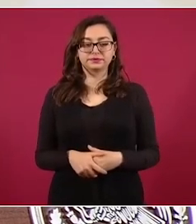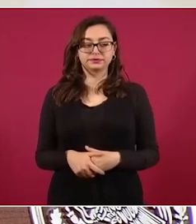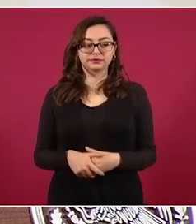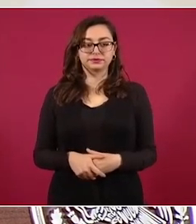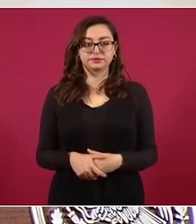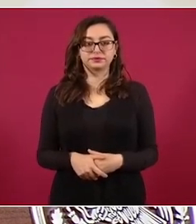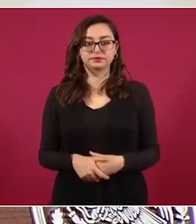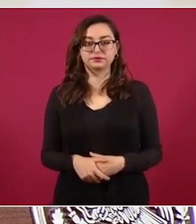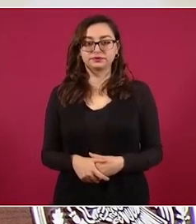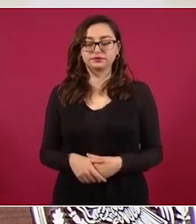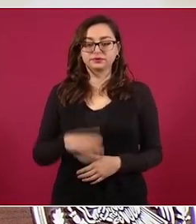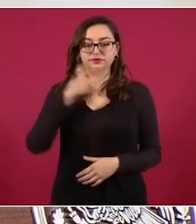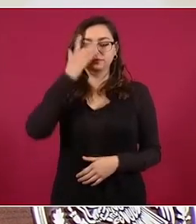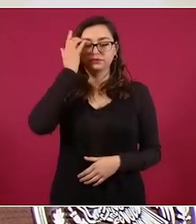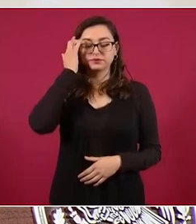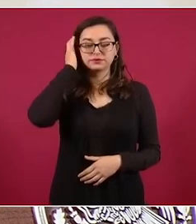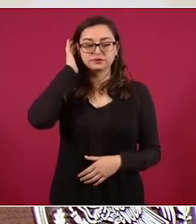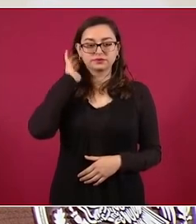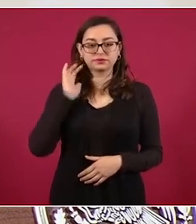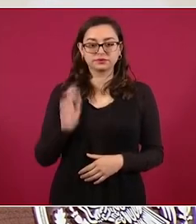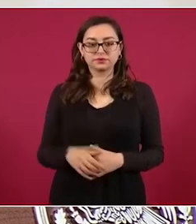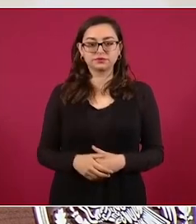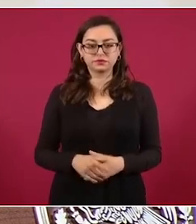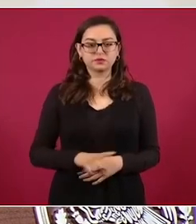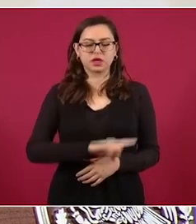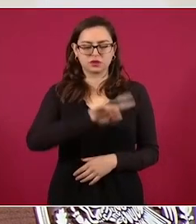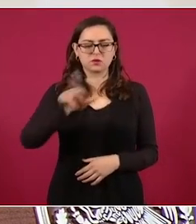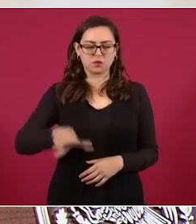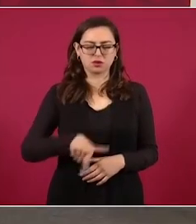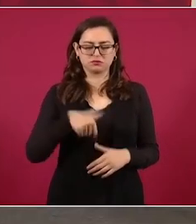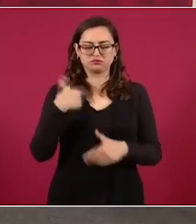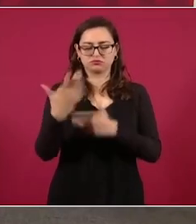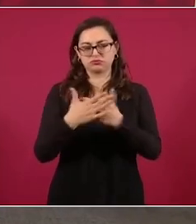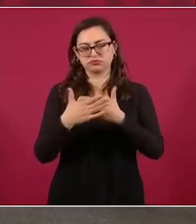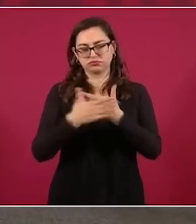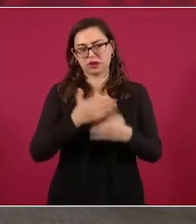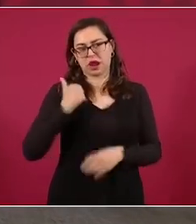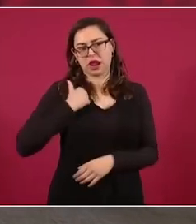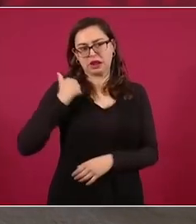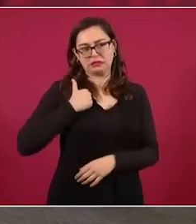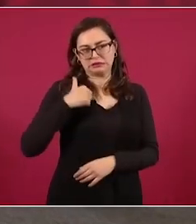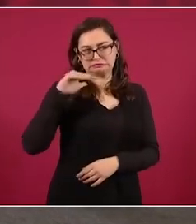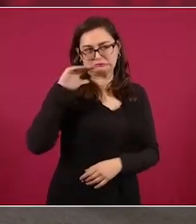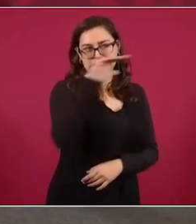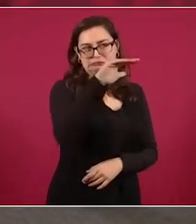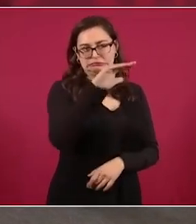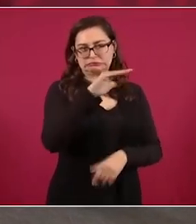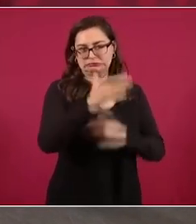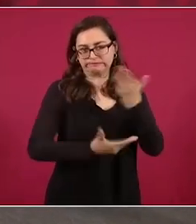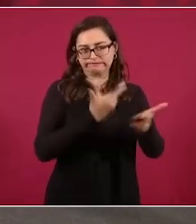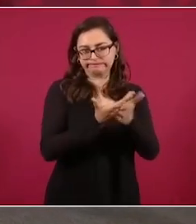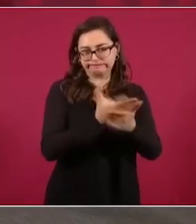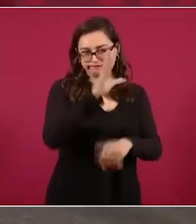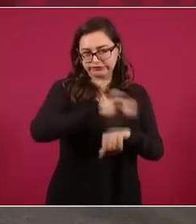En su momento vamos a pedir el beneplácito del gobierno de Canadá.